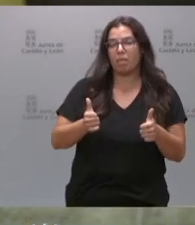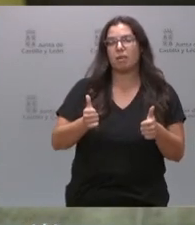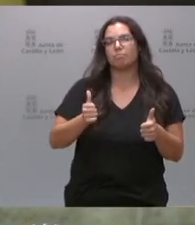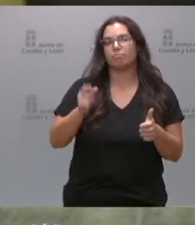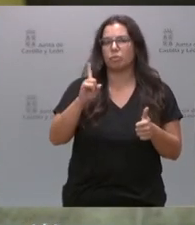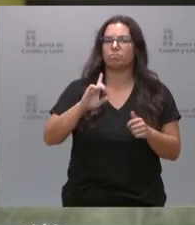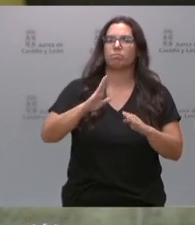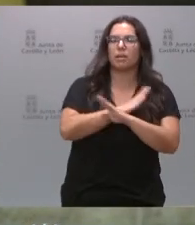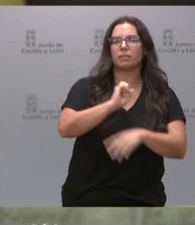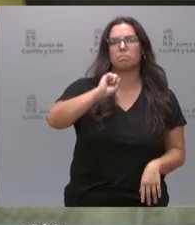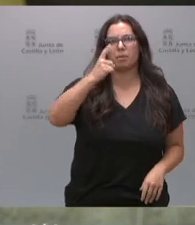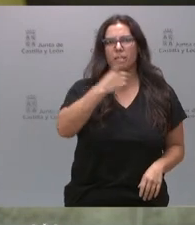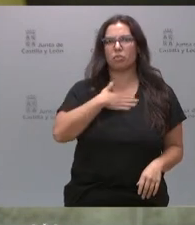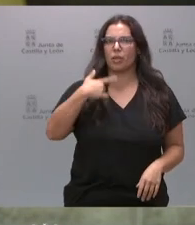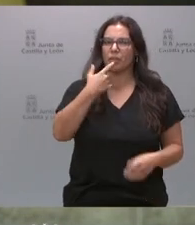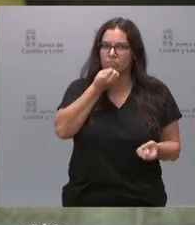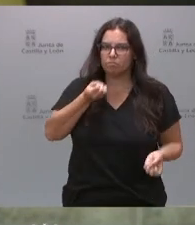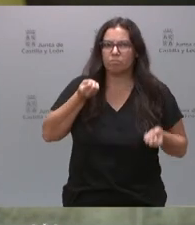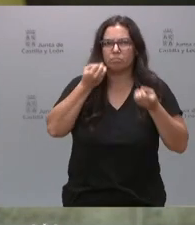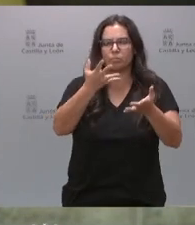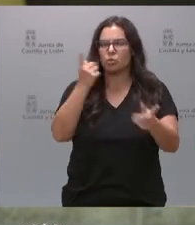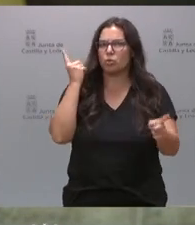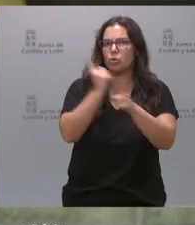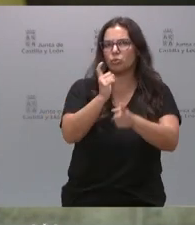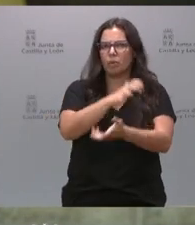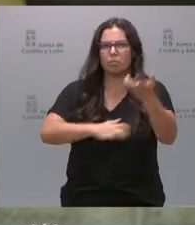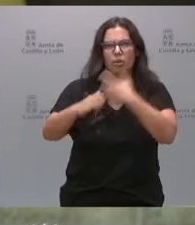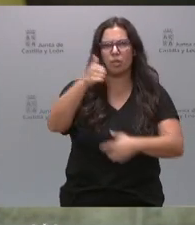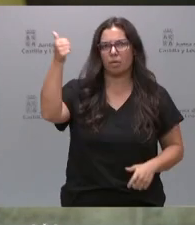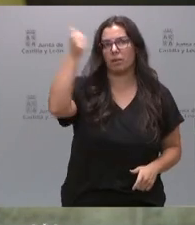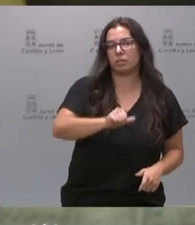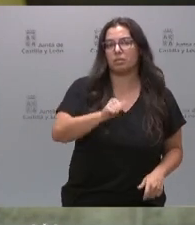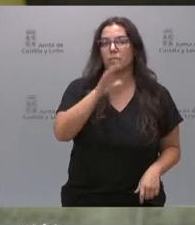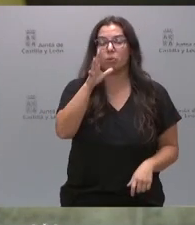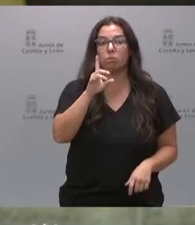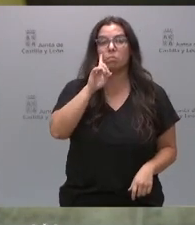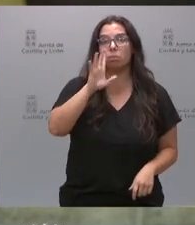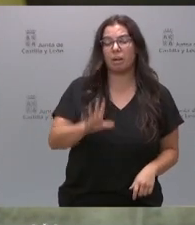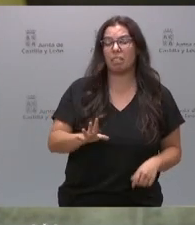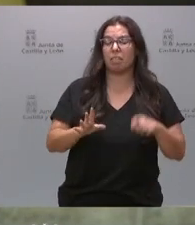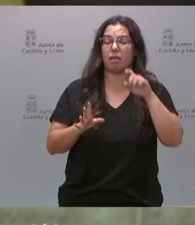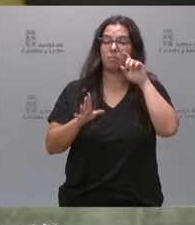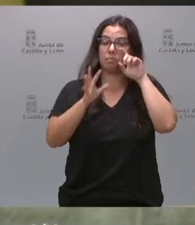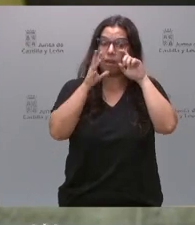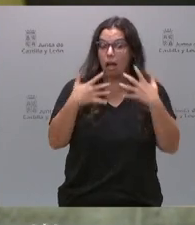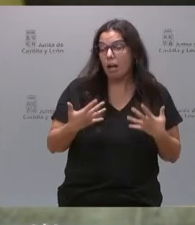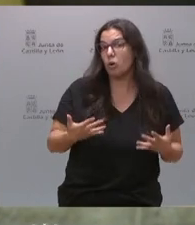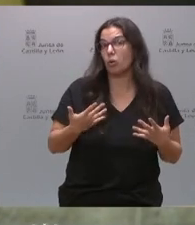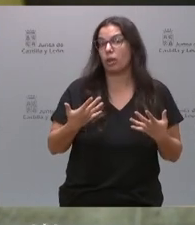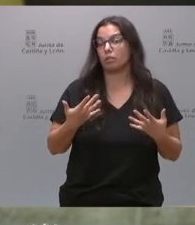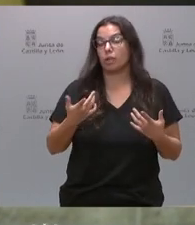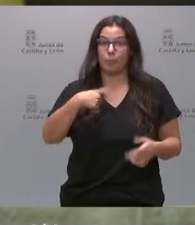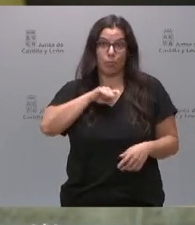rotundidad la violencia machista. Ante el presunto nuevo caso que se está investigando por la